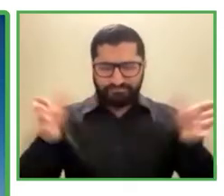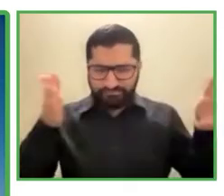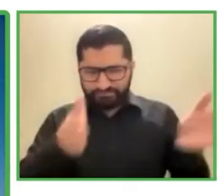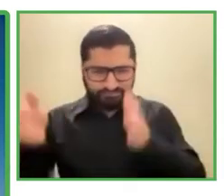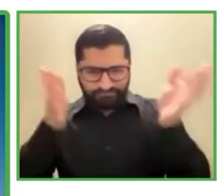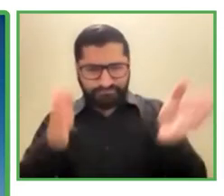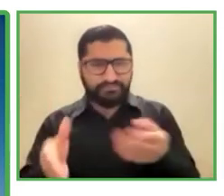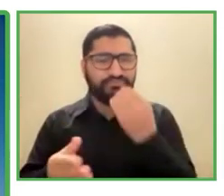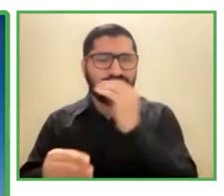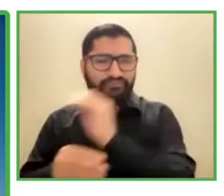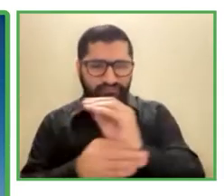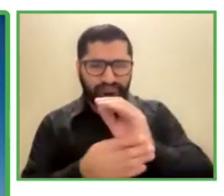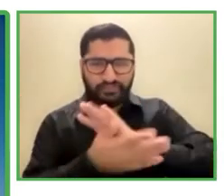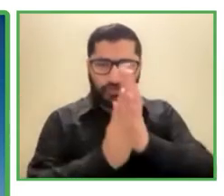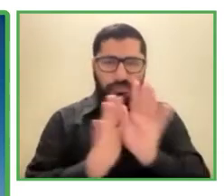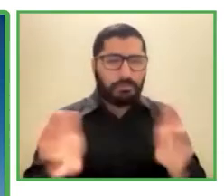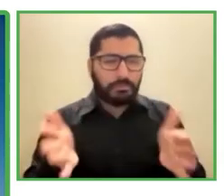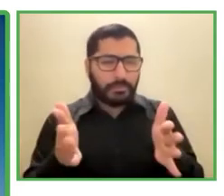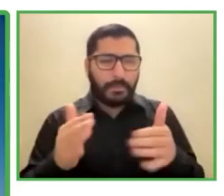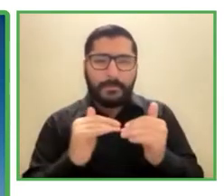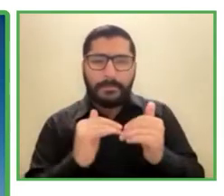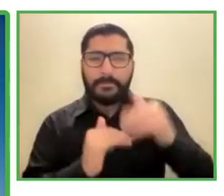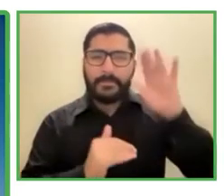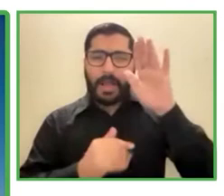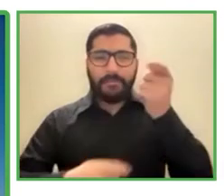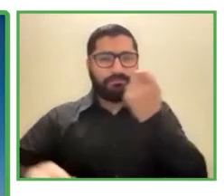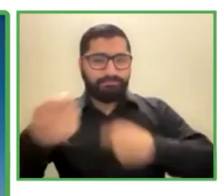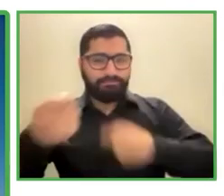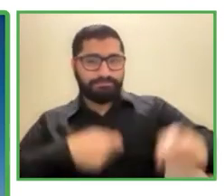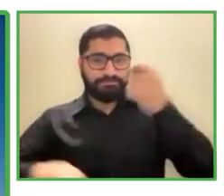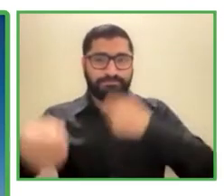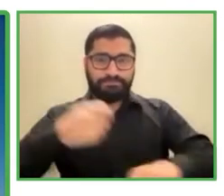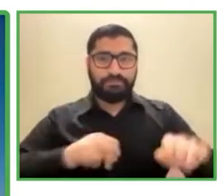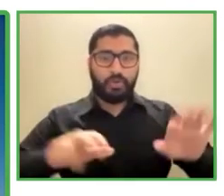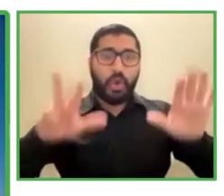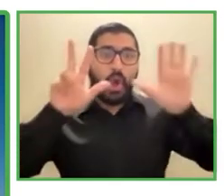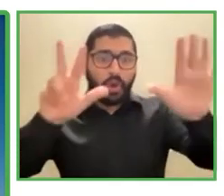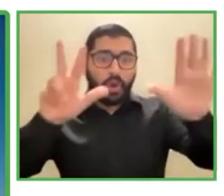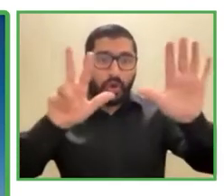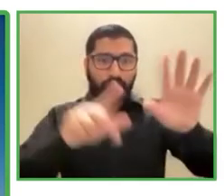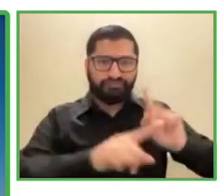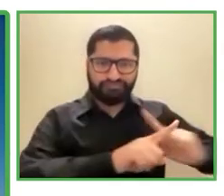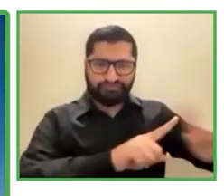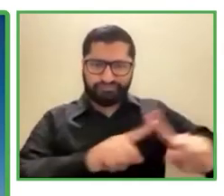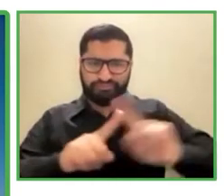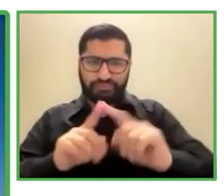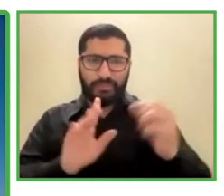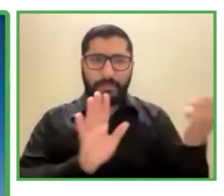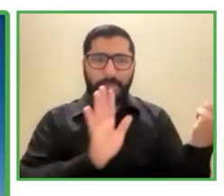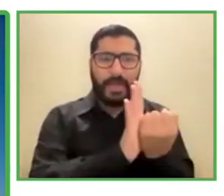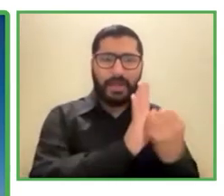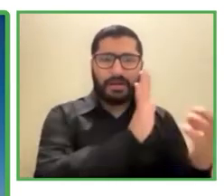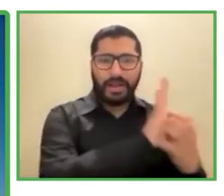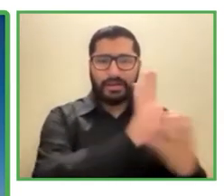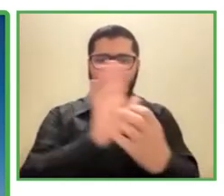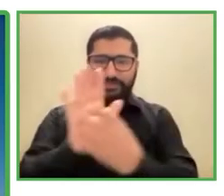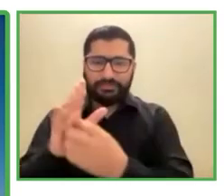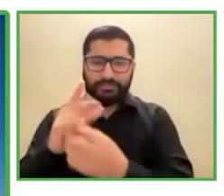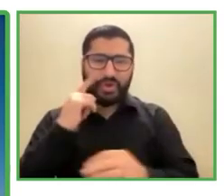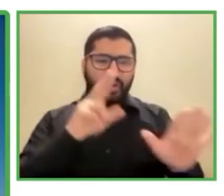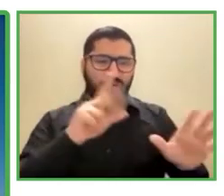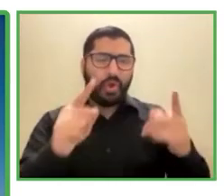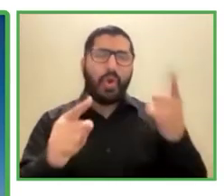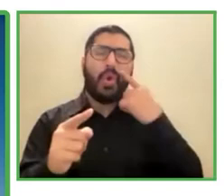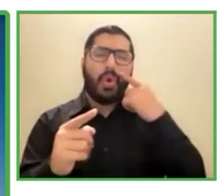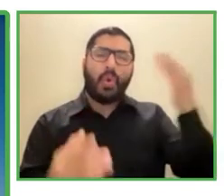marcas, ¿no es cierto?, BF siendo nuestra marca más conocida, y productos, ¿no es cierto?, que van desde la cecina, pizza, ¿no es